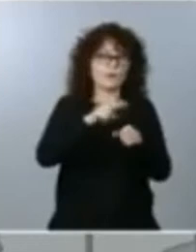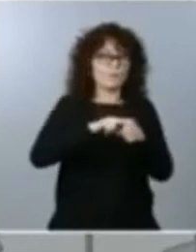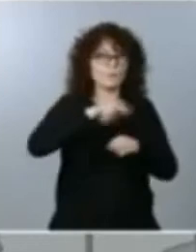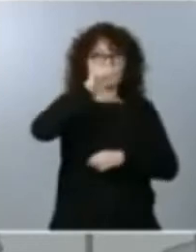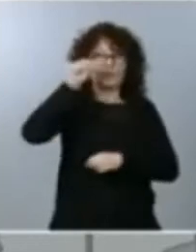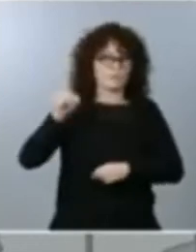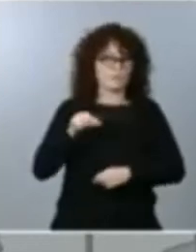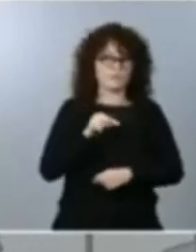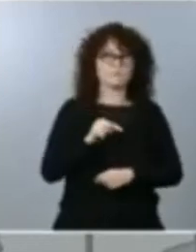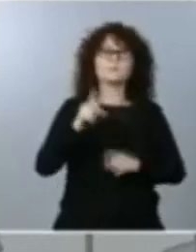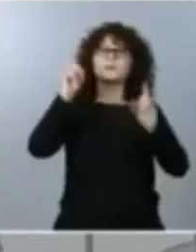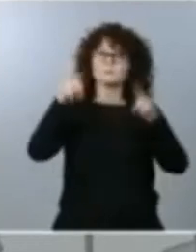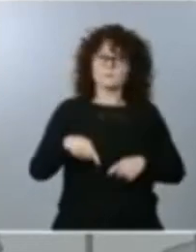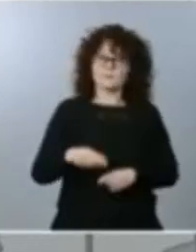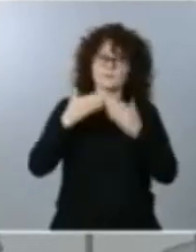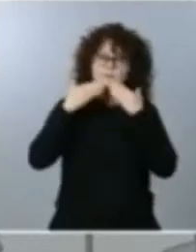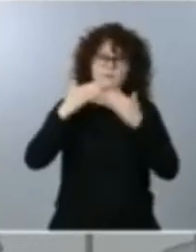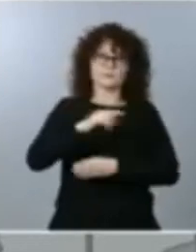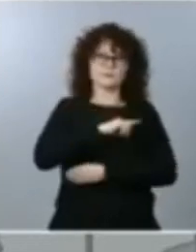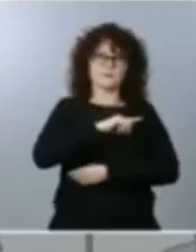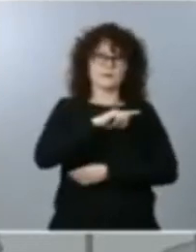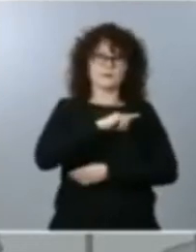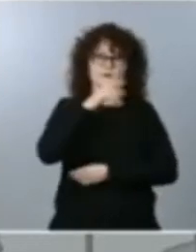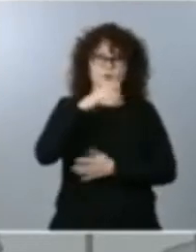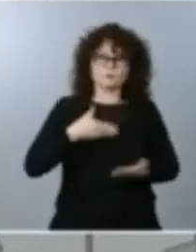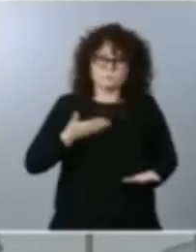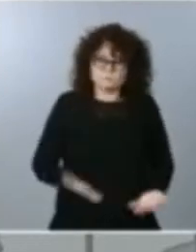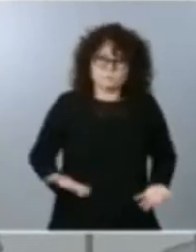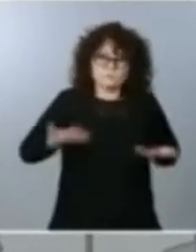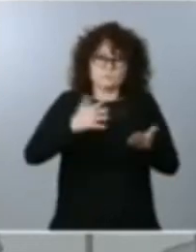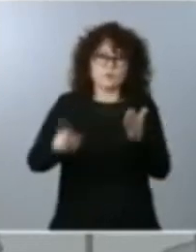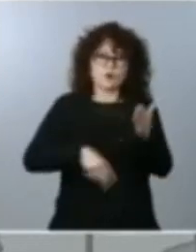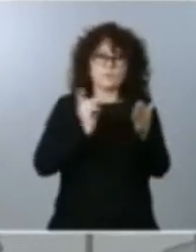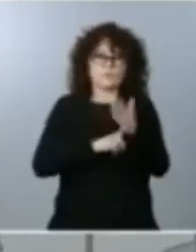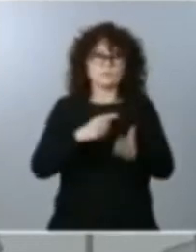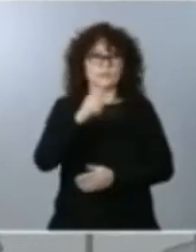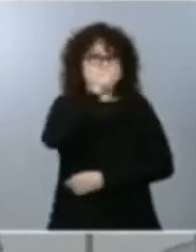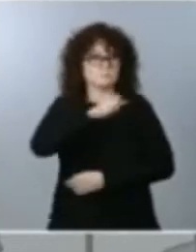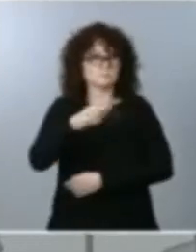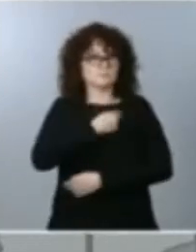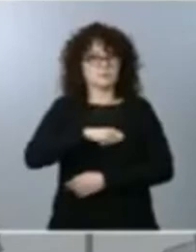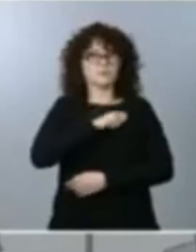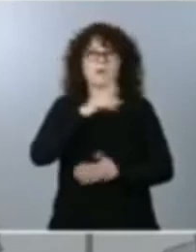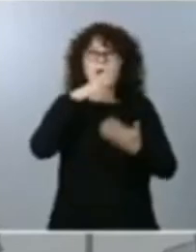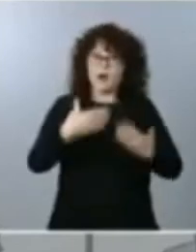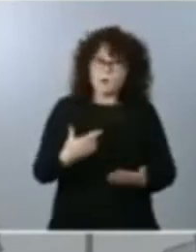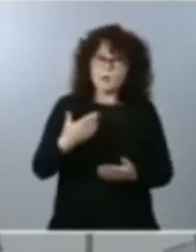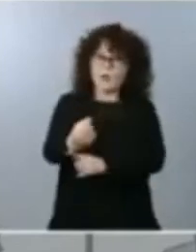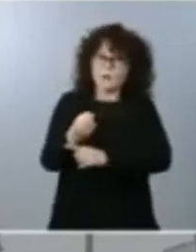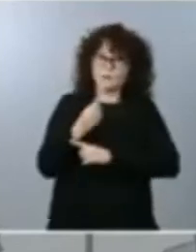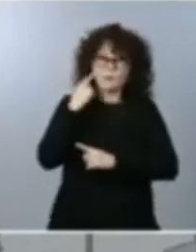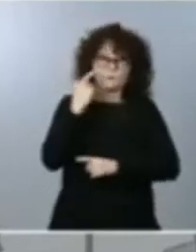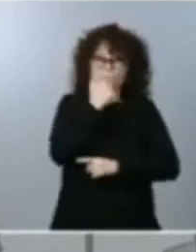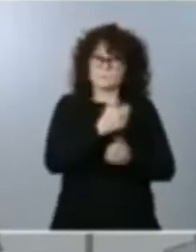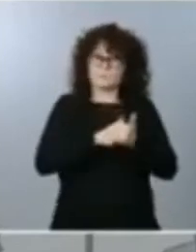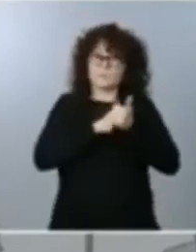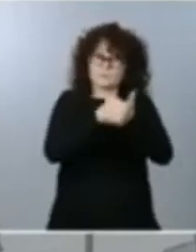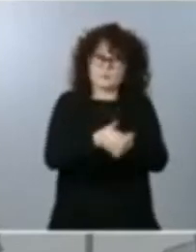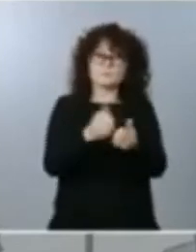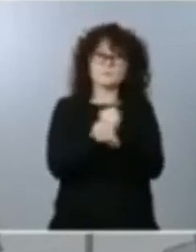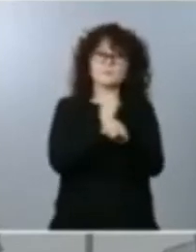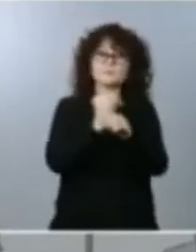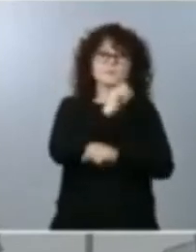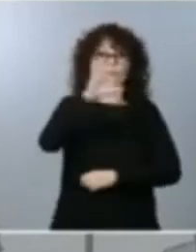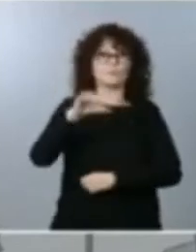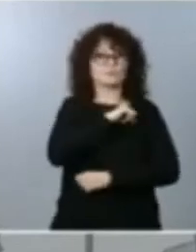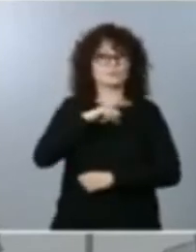Ejército por su dedicación plena a los españoles, ahora apoyando como rastreadores la labor de las comunidades autónomas para proteger